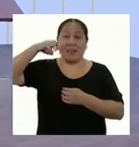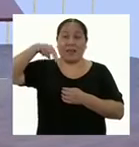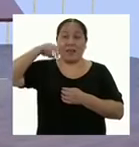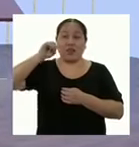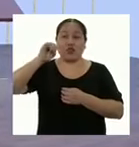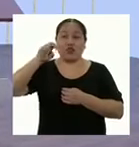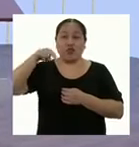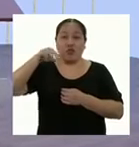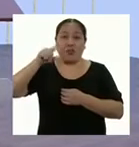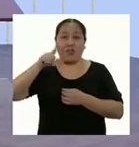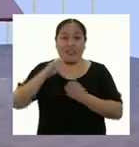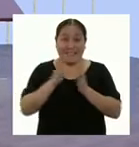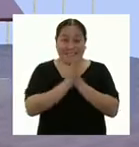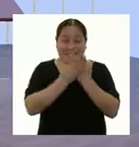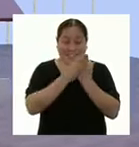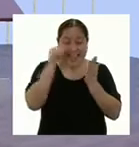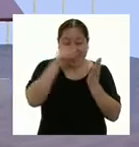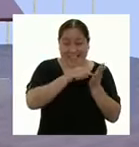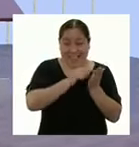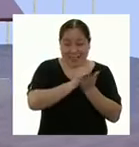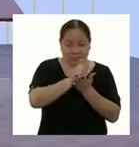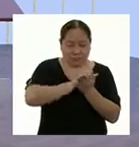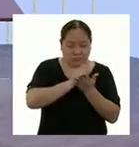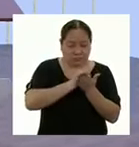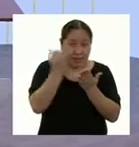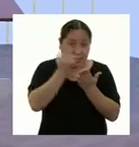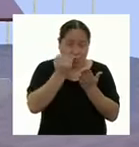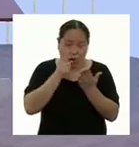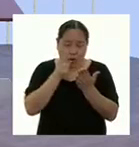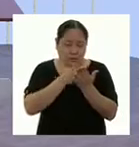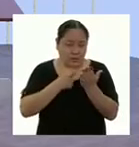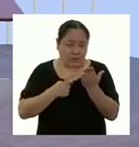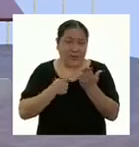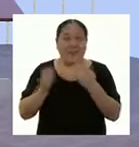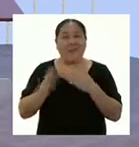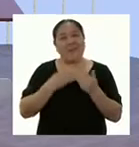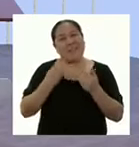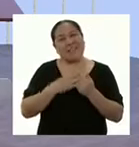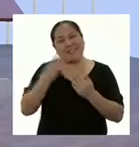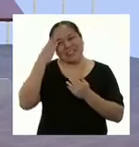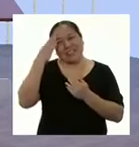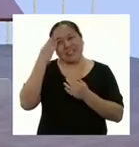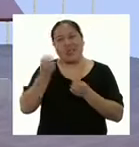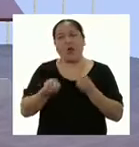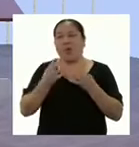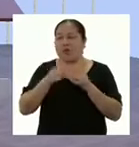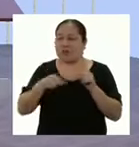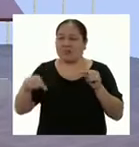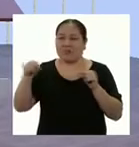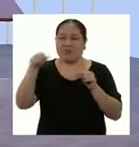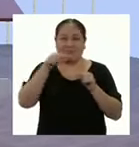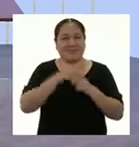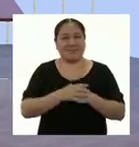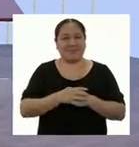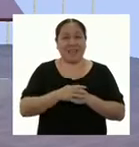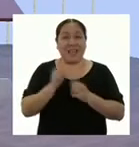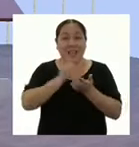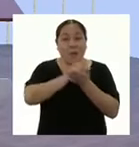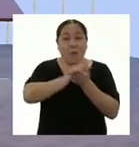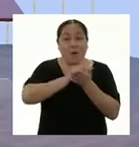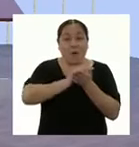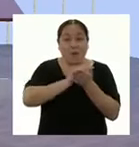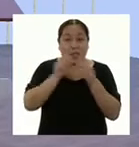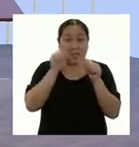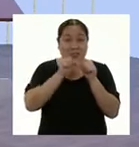conocido como cuaderno, les ayudará a ver con claridad las formas geométricas que los componen. Anoten ahí todas sus medidas